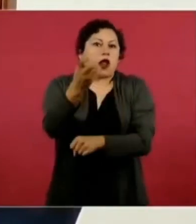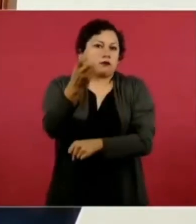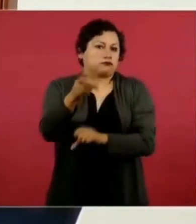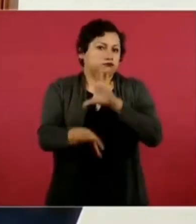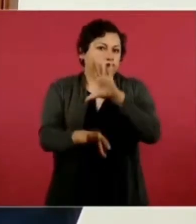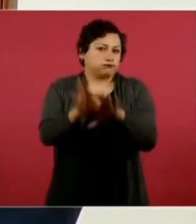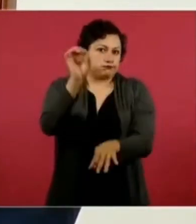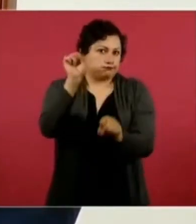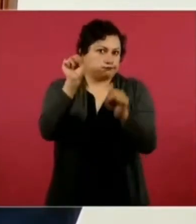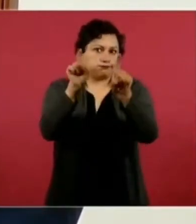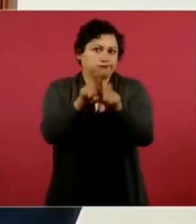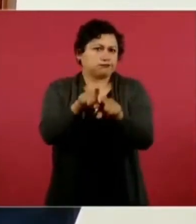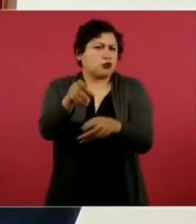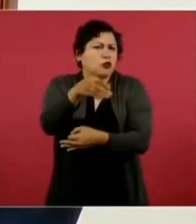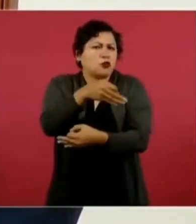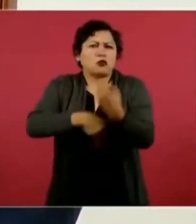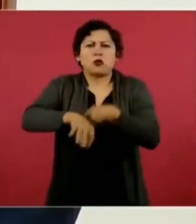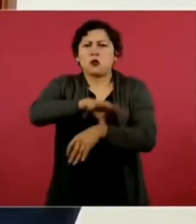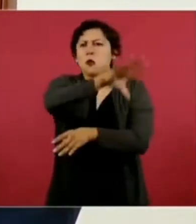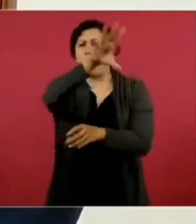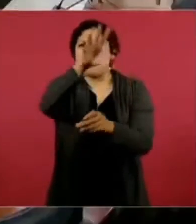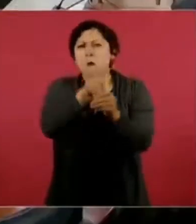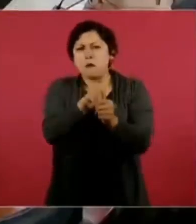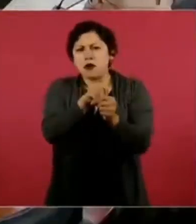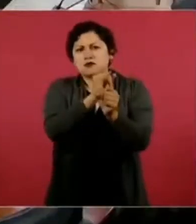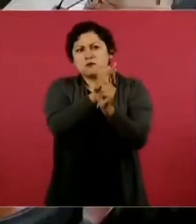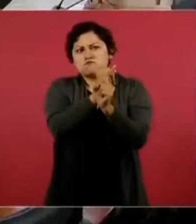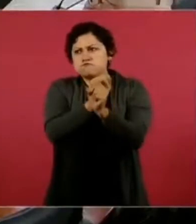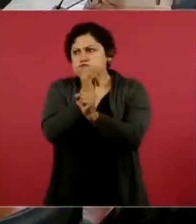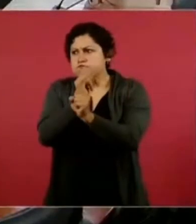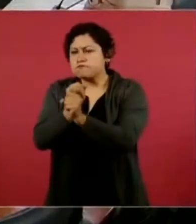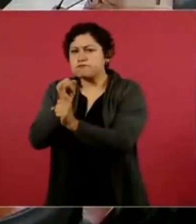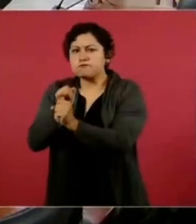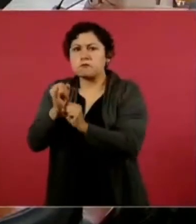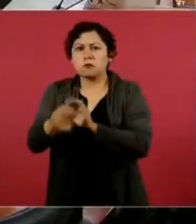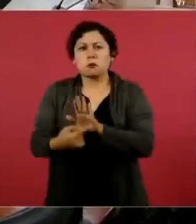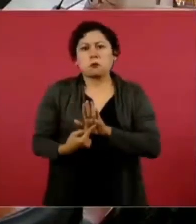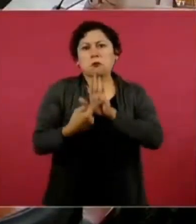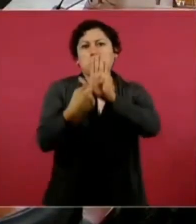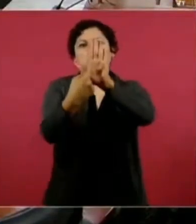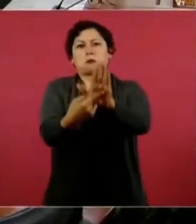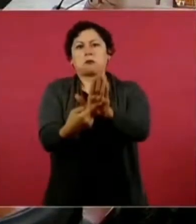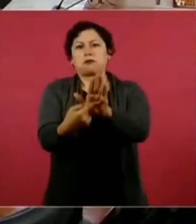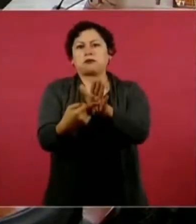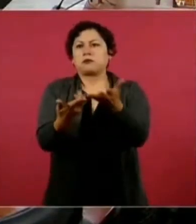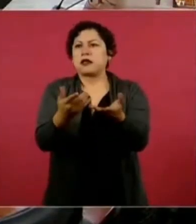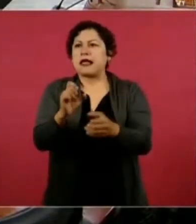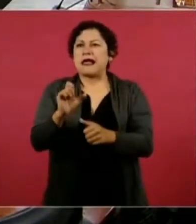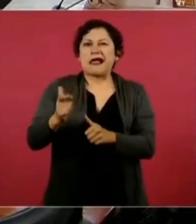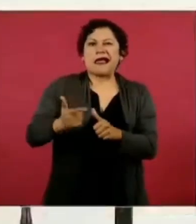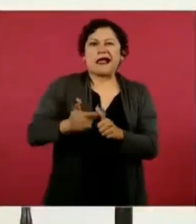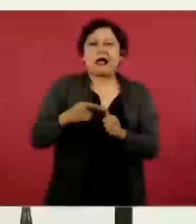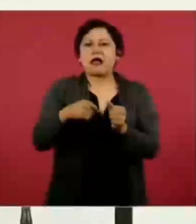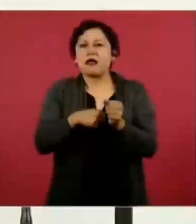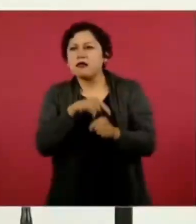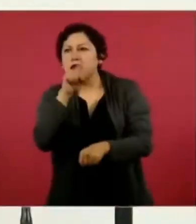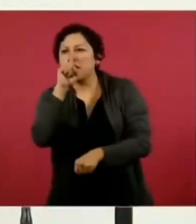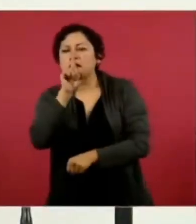no ocultar nada absolutamente, sólo